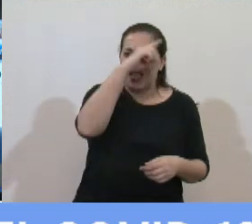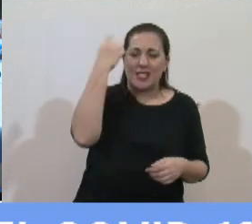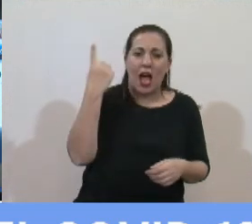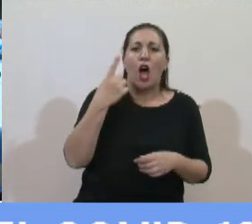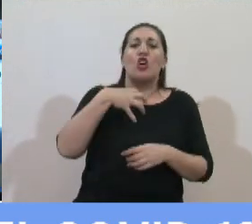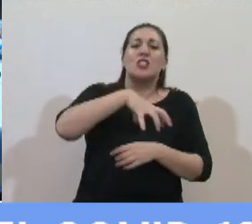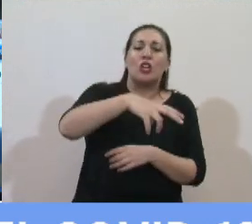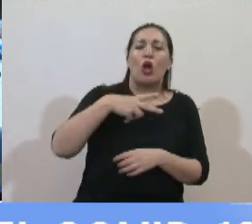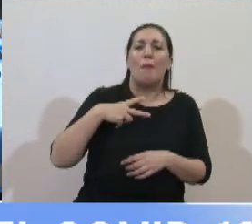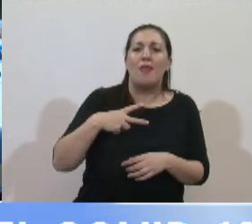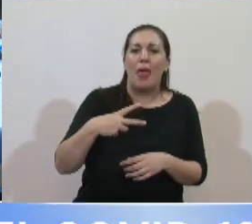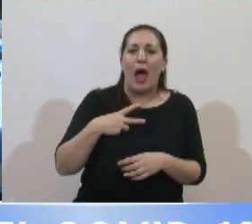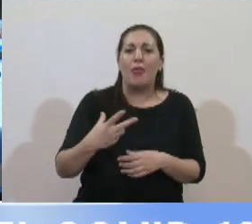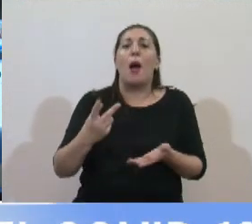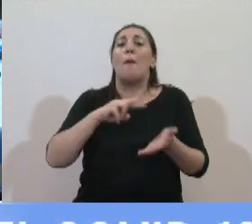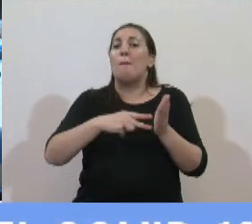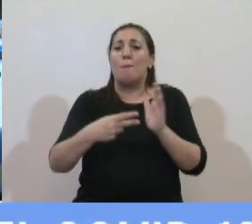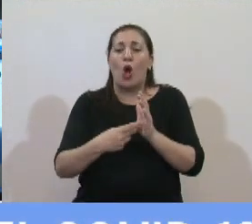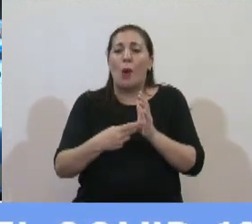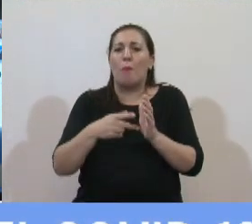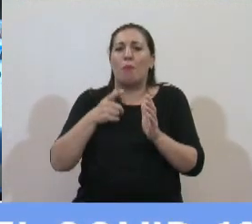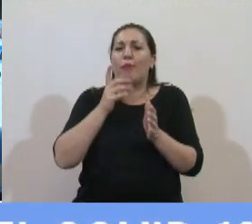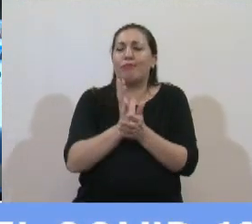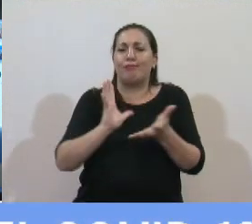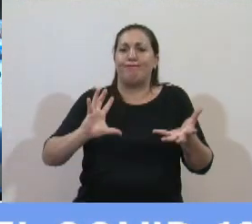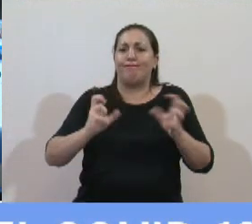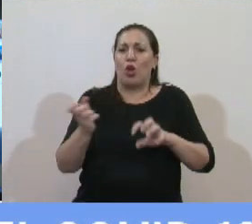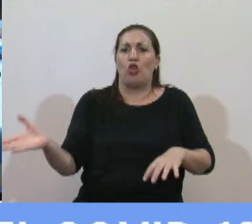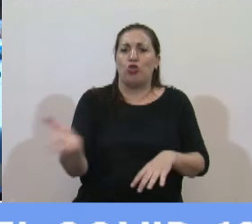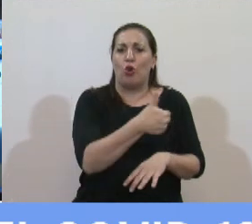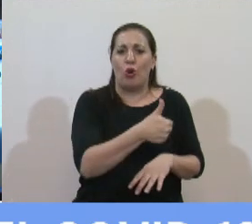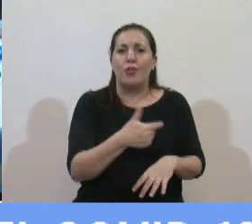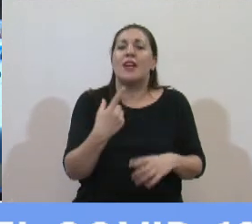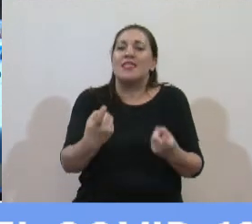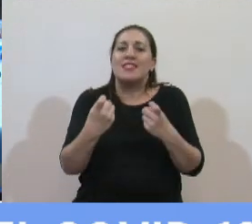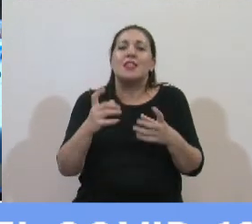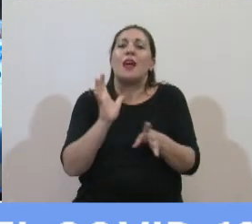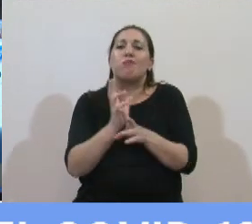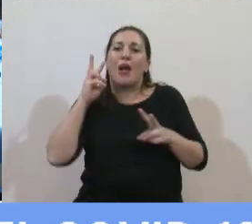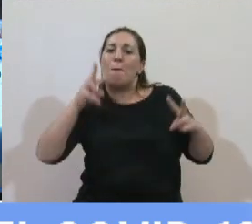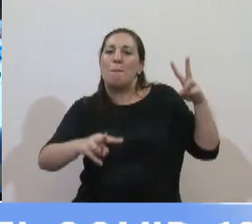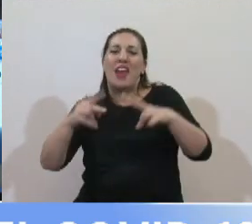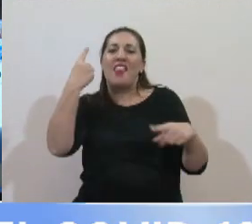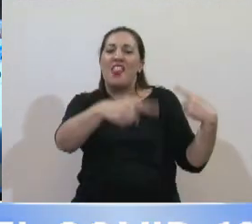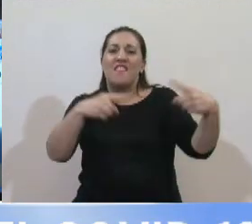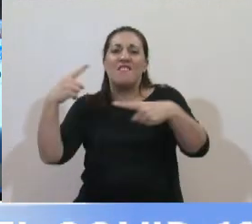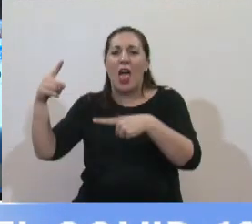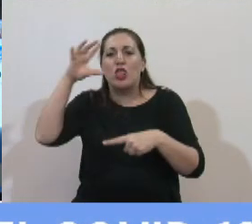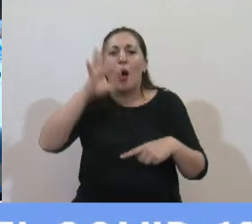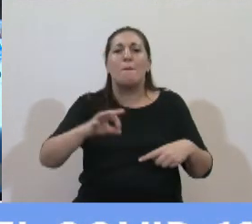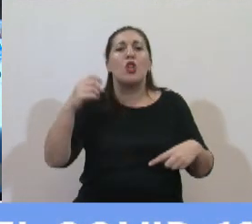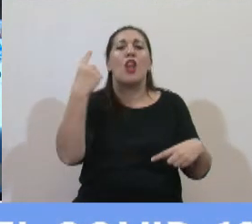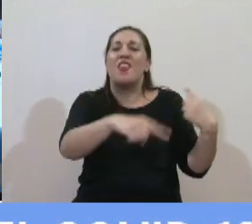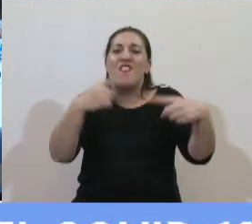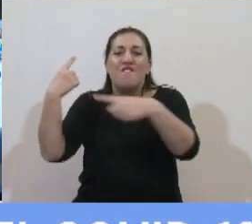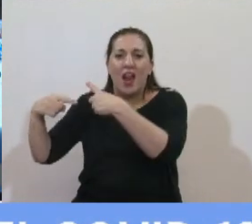privado porque la crisis ha roto todos los manuales y esto requiere de amplitud de miradas y no hay margen para la amplitud